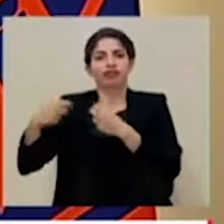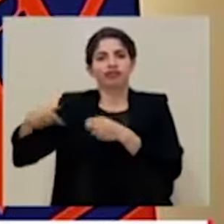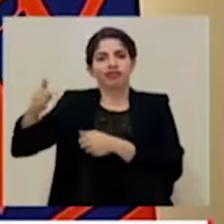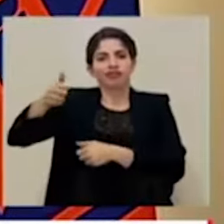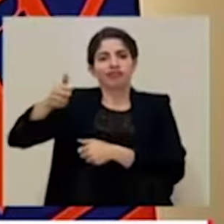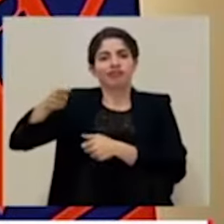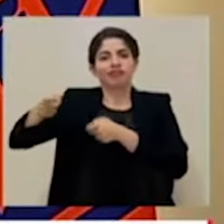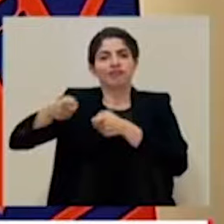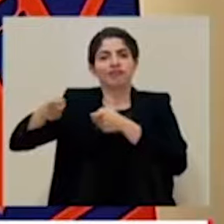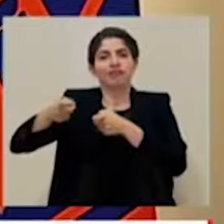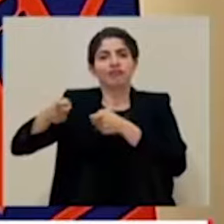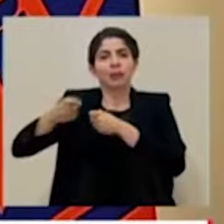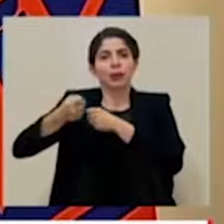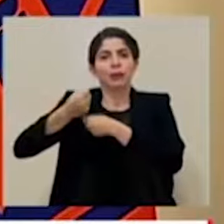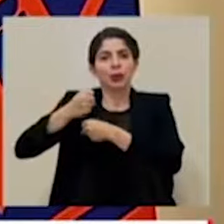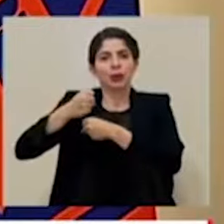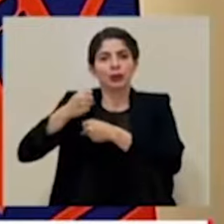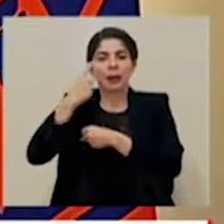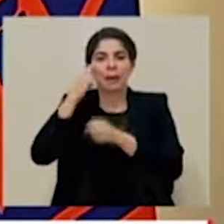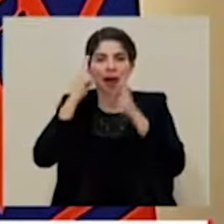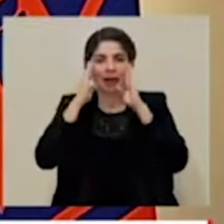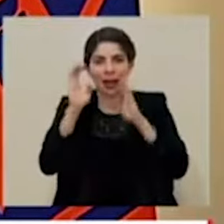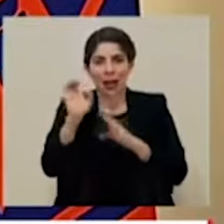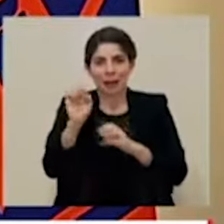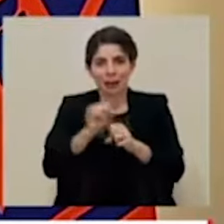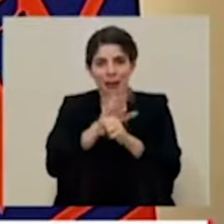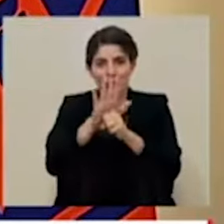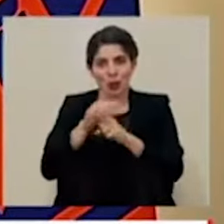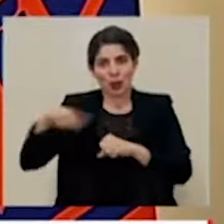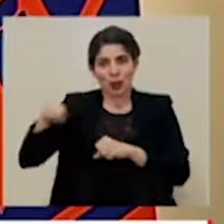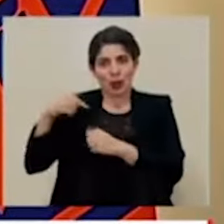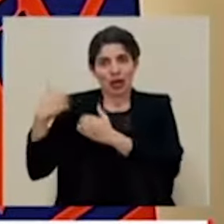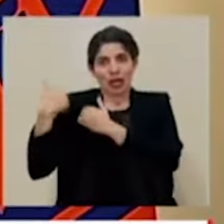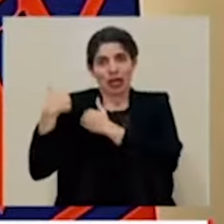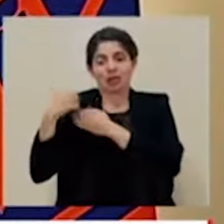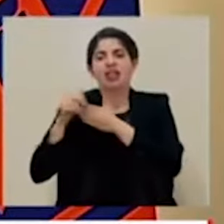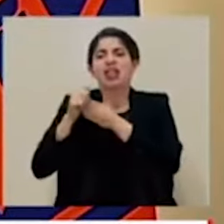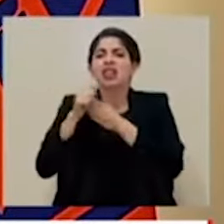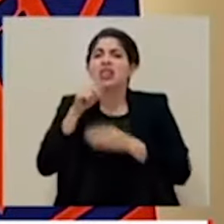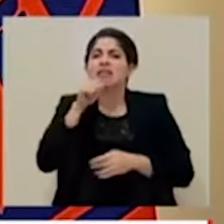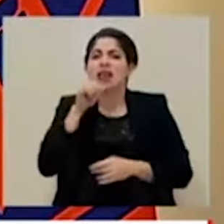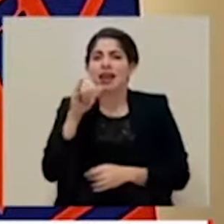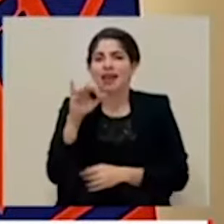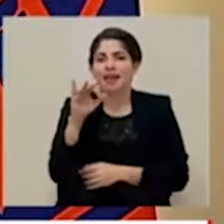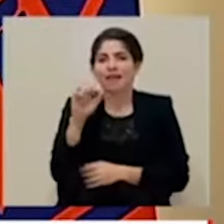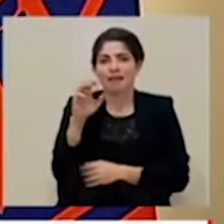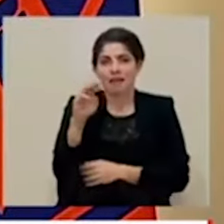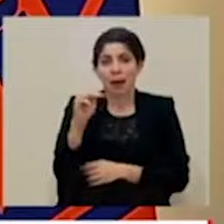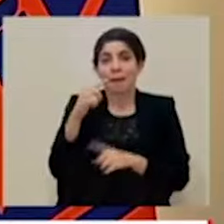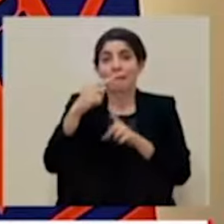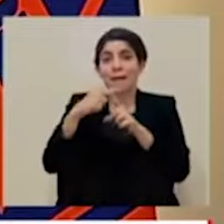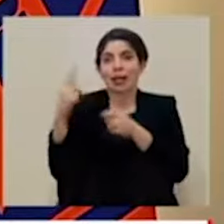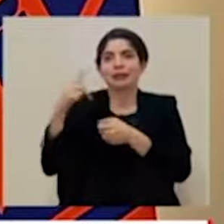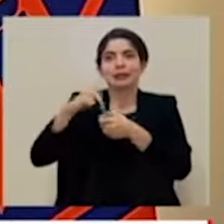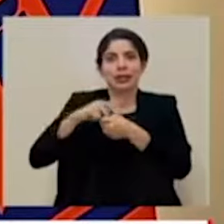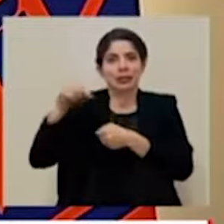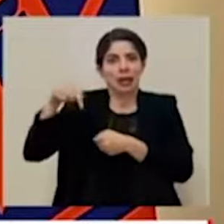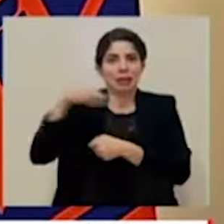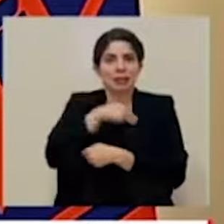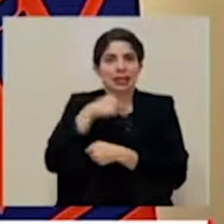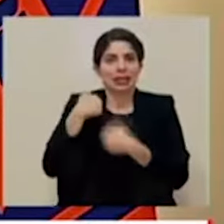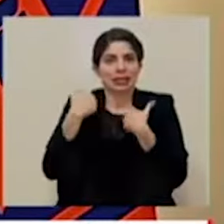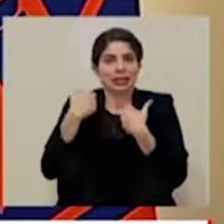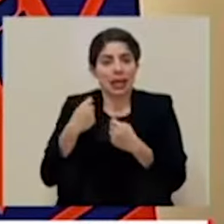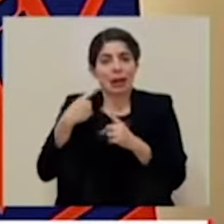municipal en el contexto del manejo de la emergencia por COVID-19, liderada por el IFAM, con la participación del Ministerio de Salud